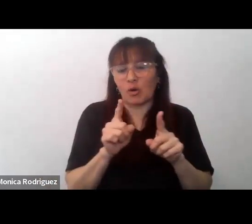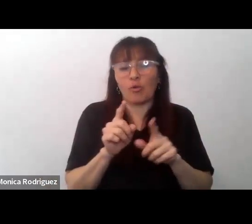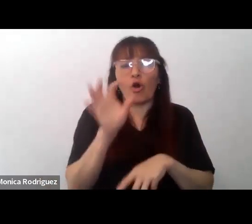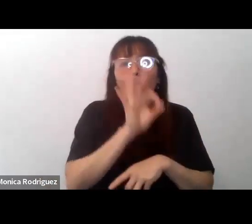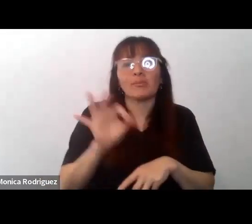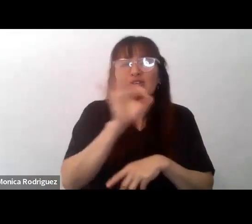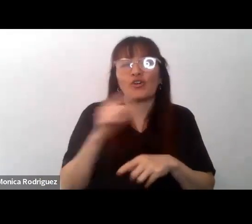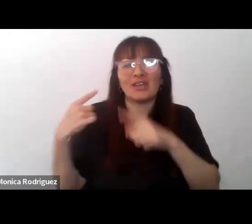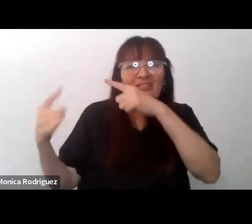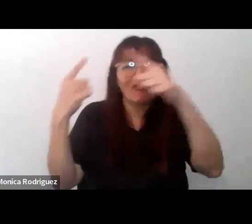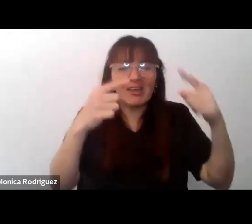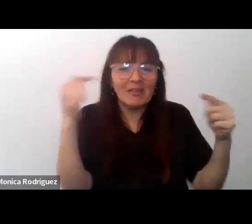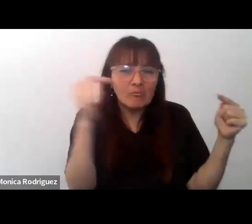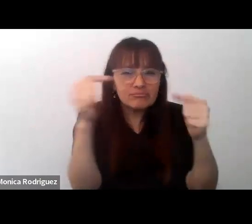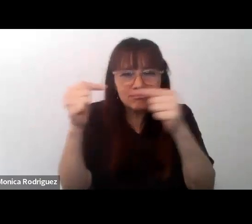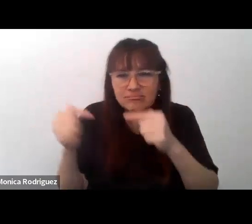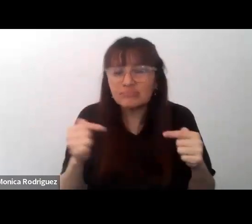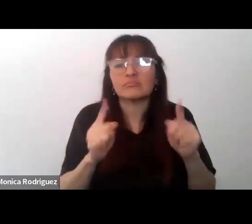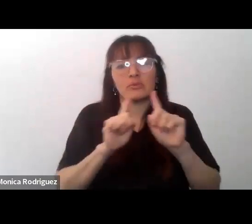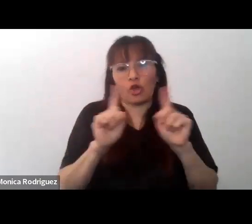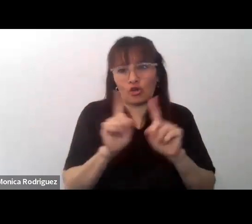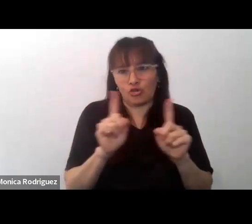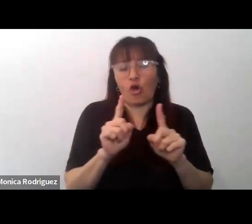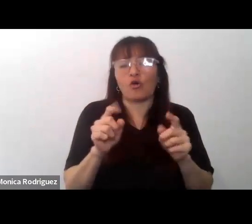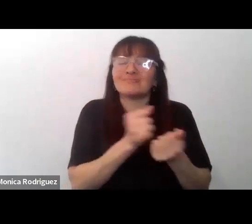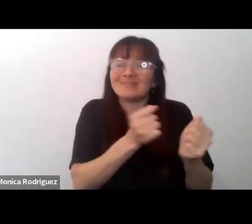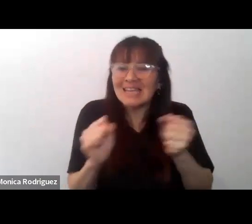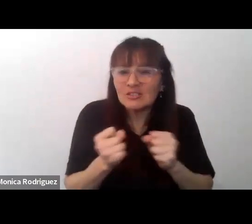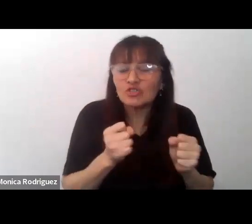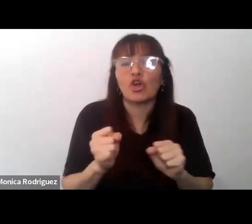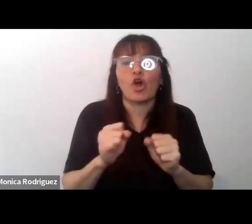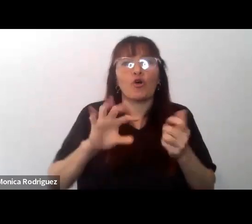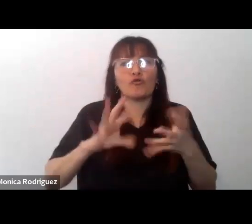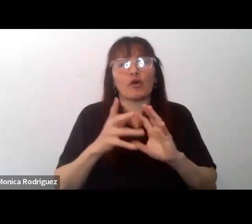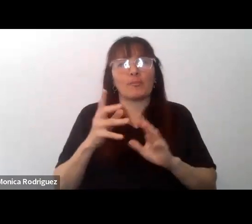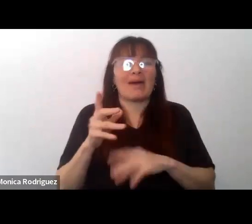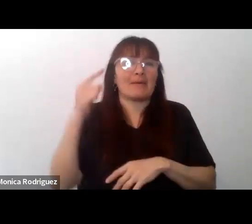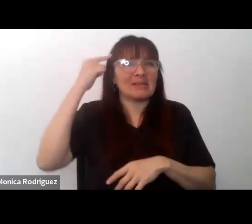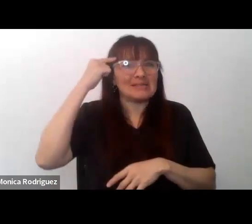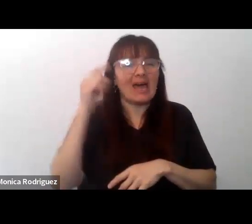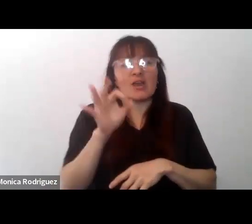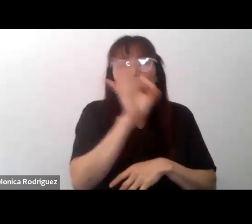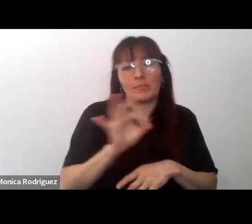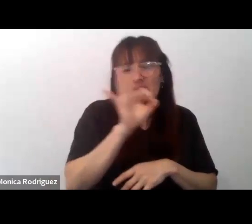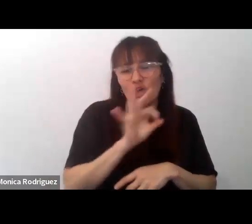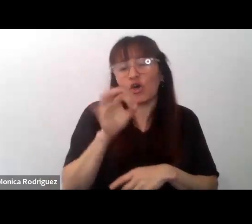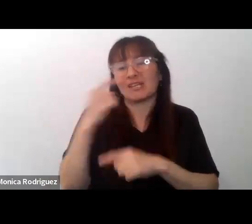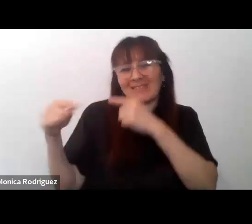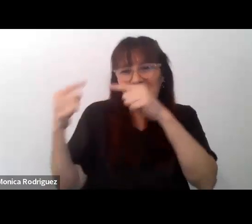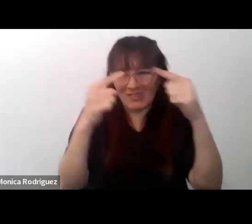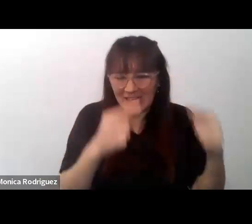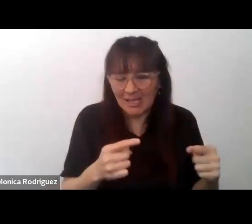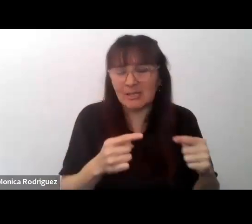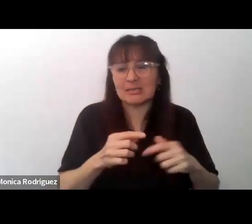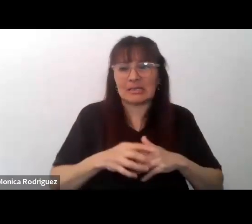vista, sino de una cierta tensión entre los puntos de vista y una